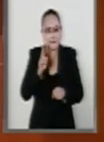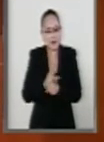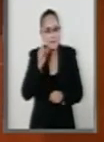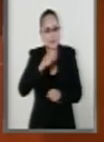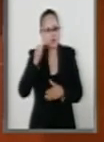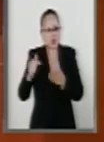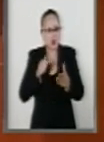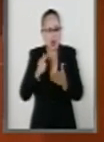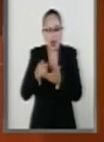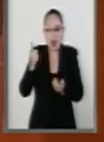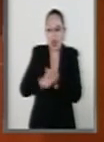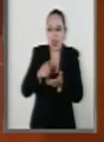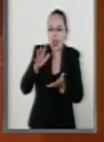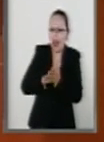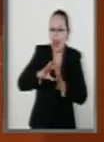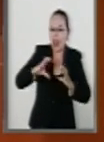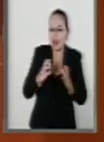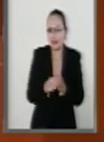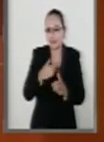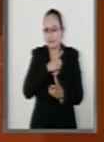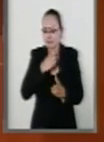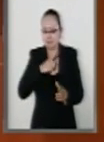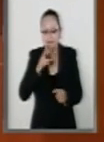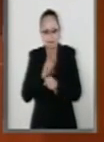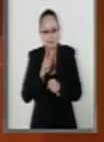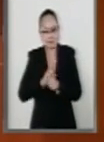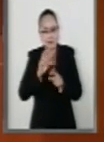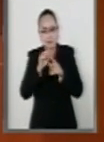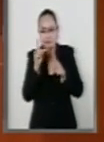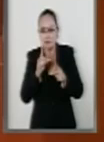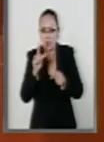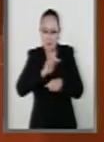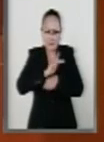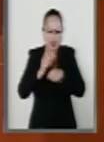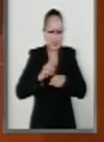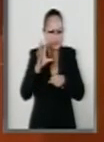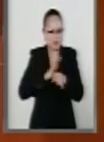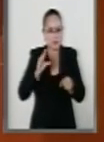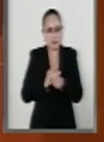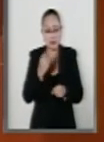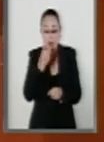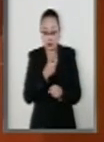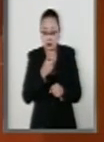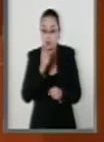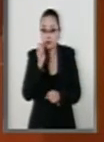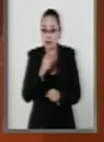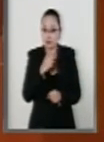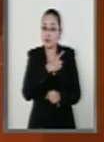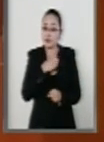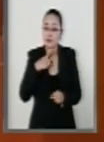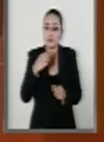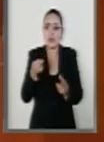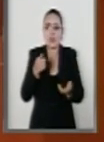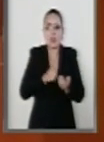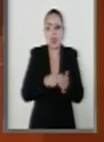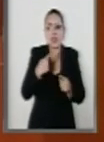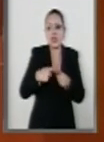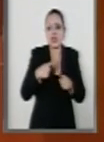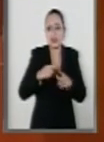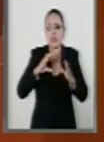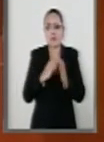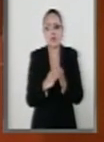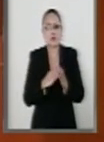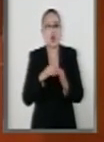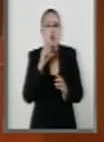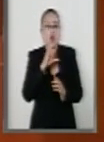los lugares de privación de libertad en todo el territorio nacional el cual estará integrado por la persona titular de la Comisión